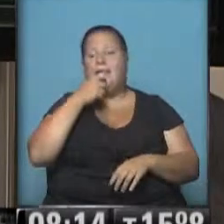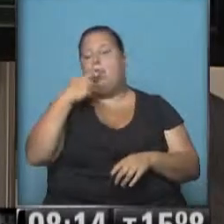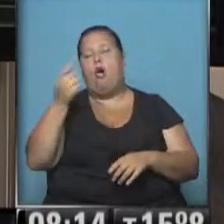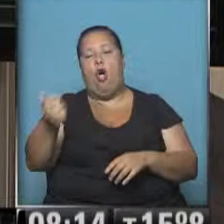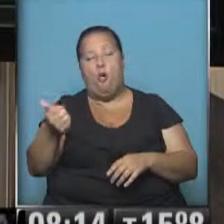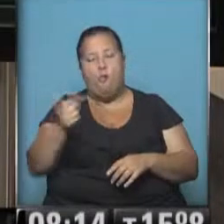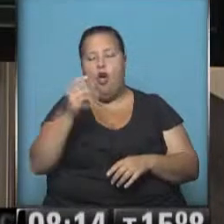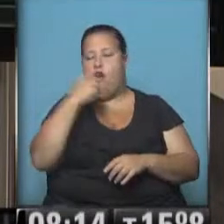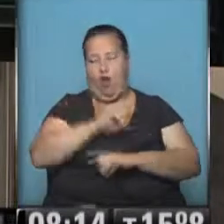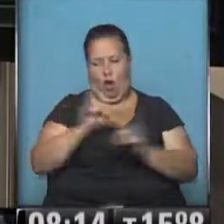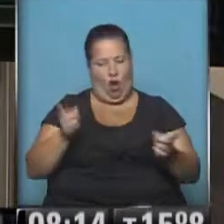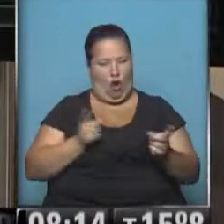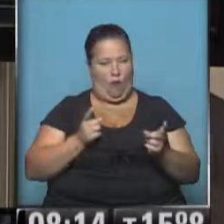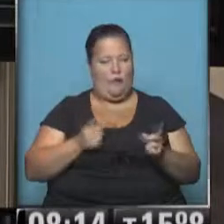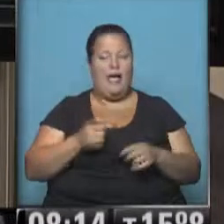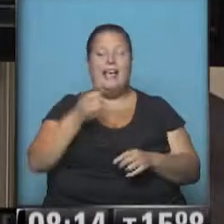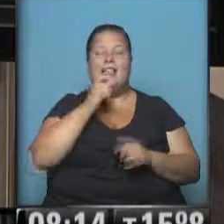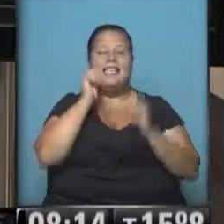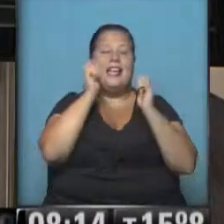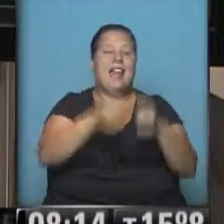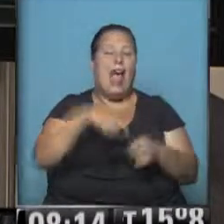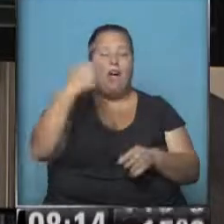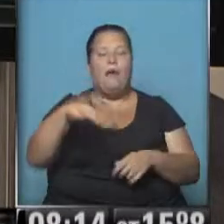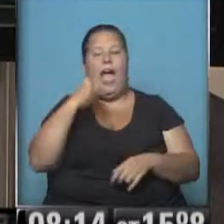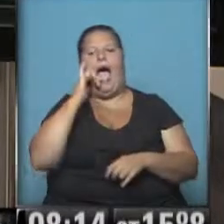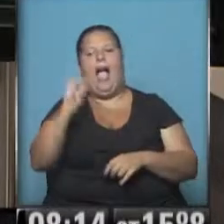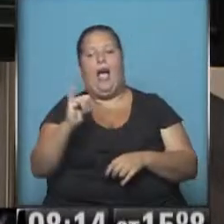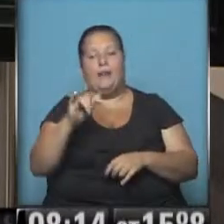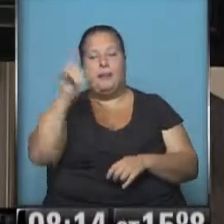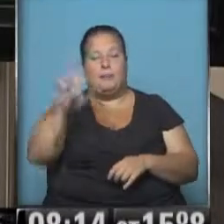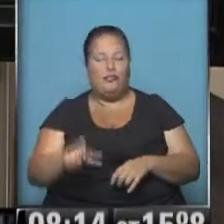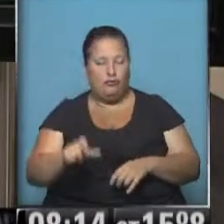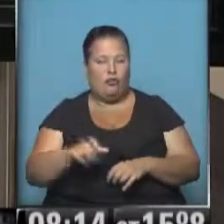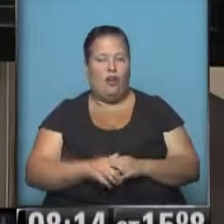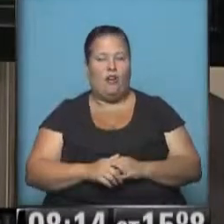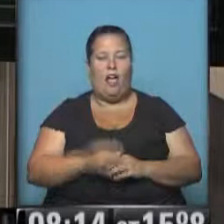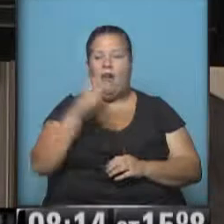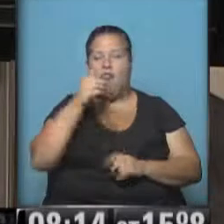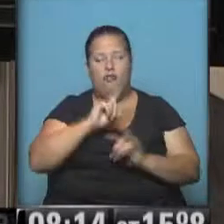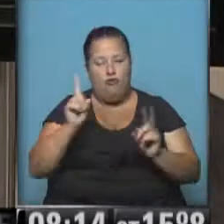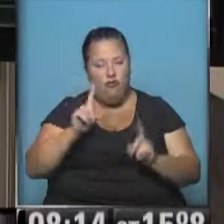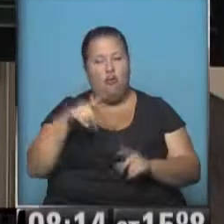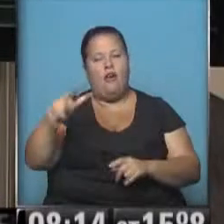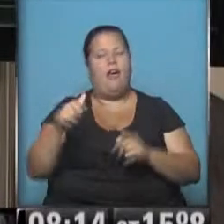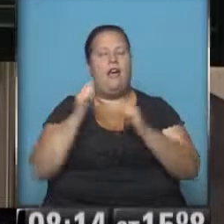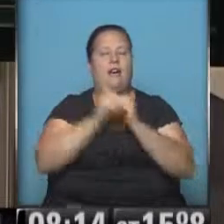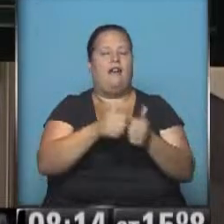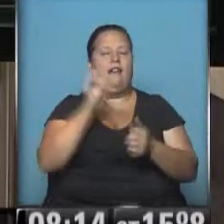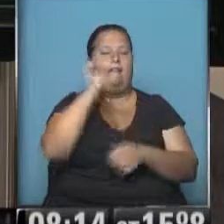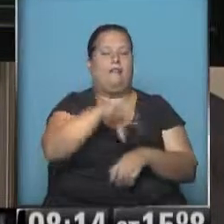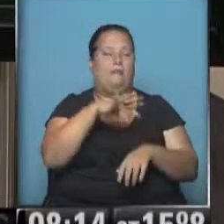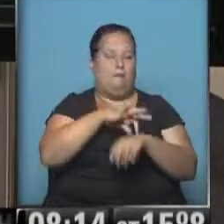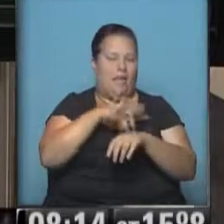no lo tiene que consumir. Y si se lo regaló a alguien, tiene que ir y buscar a esta persona para que no lo consuma y llevar a la autoridad